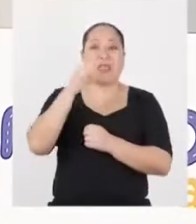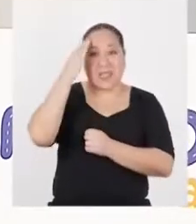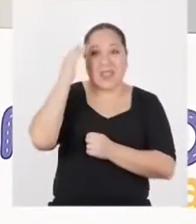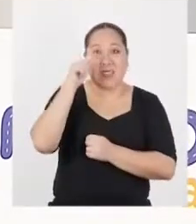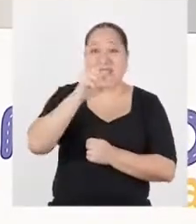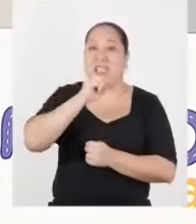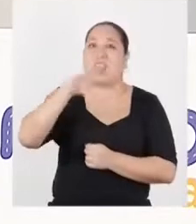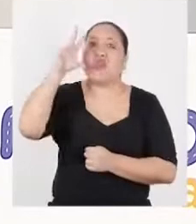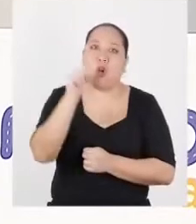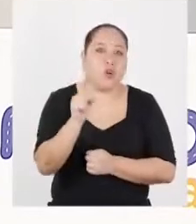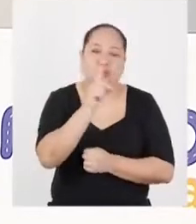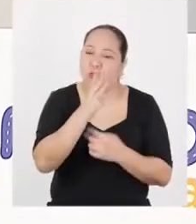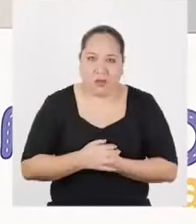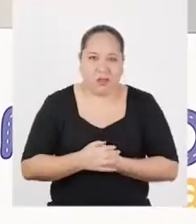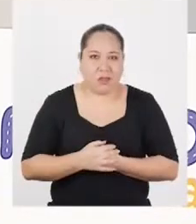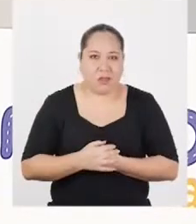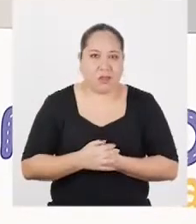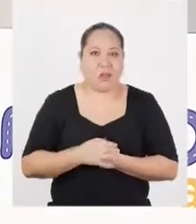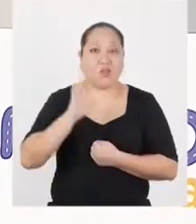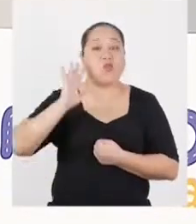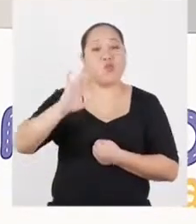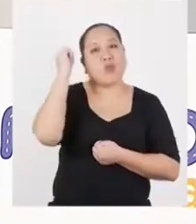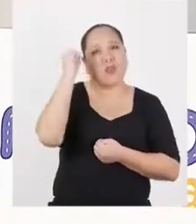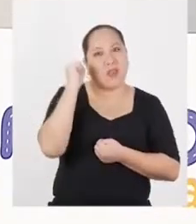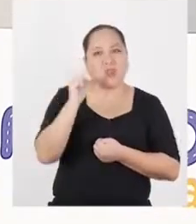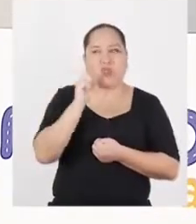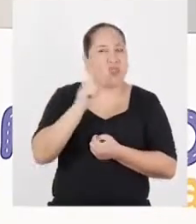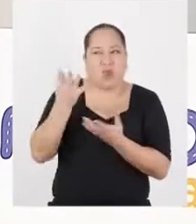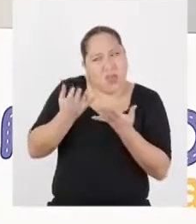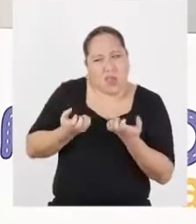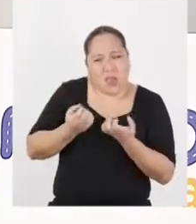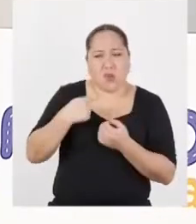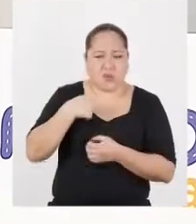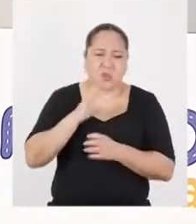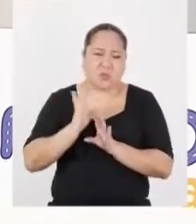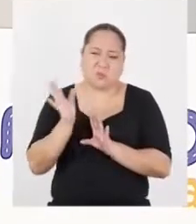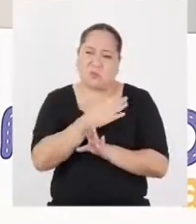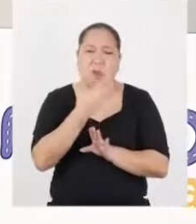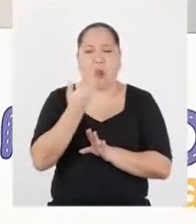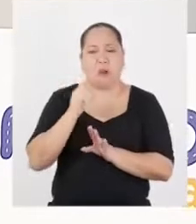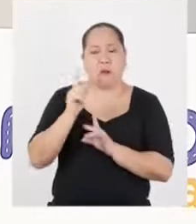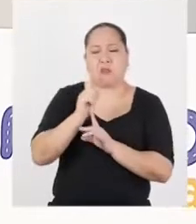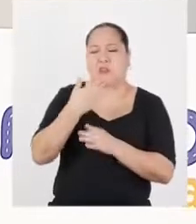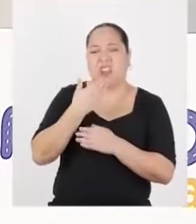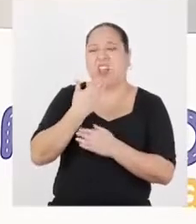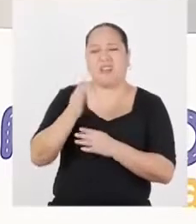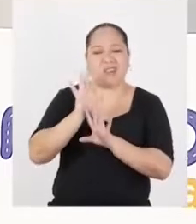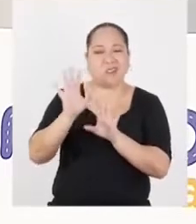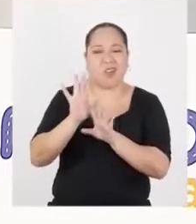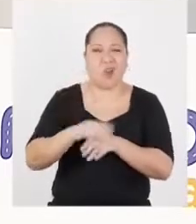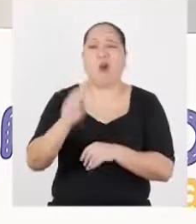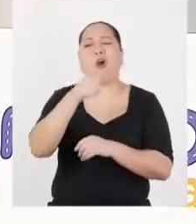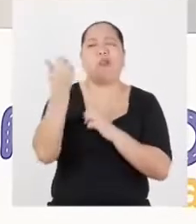no porque no quiere. Es su derecho decir no me provoca, yo paso, gracias, pero no.